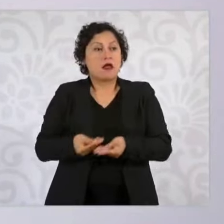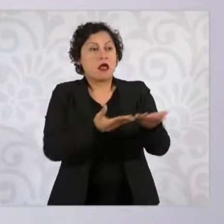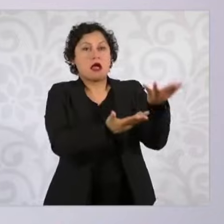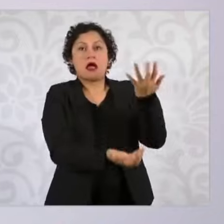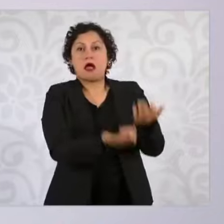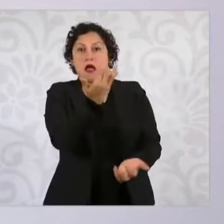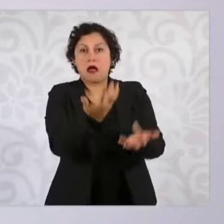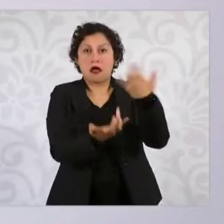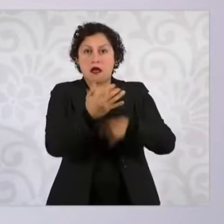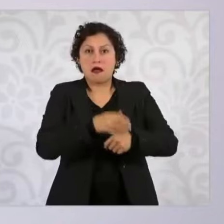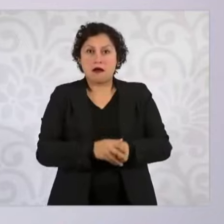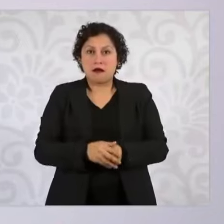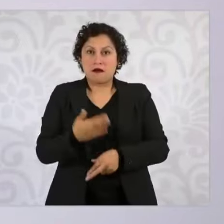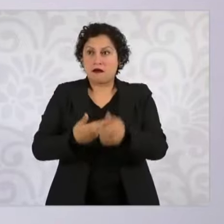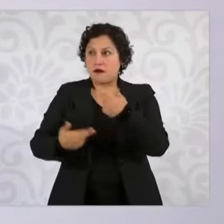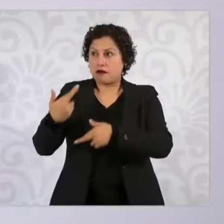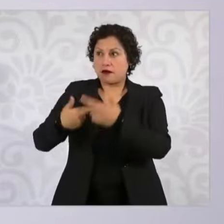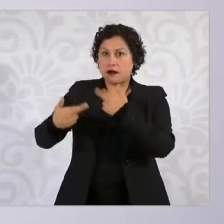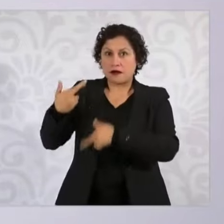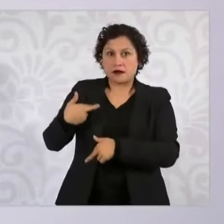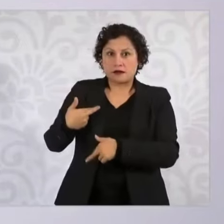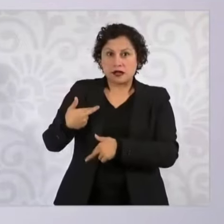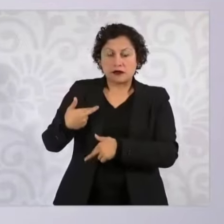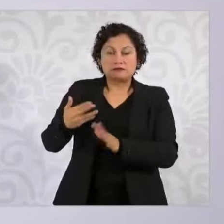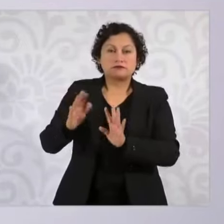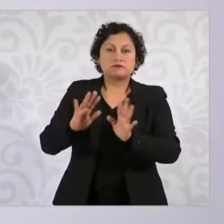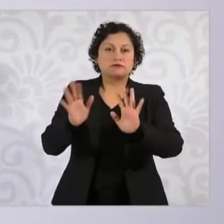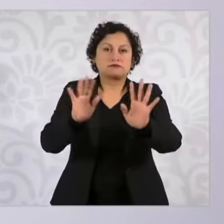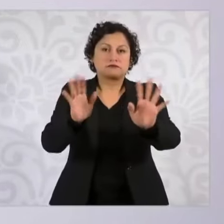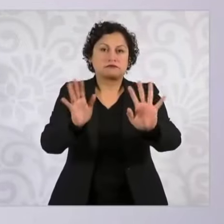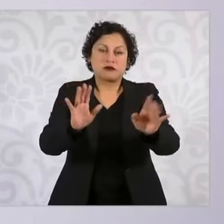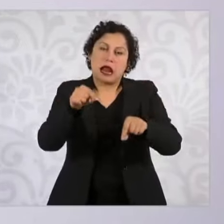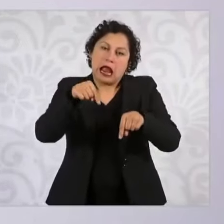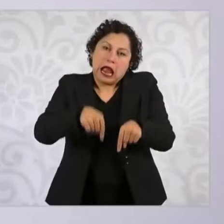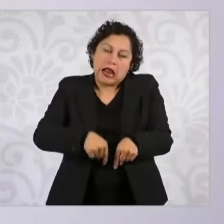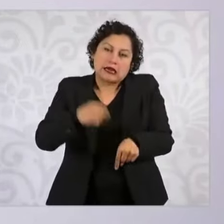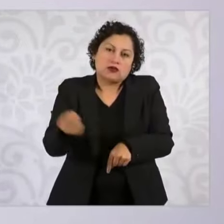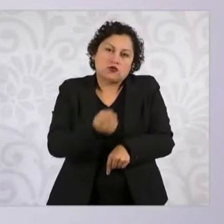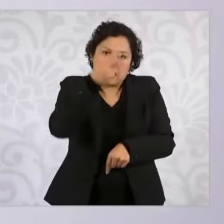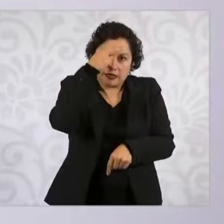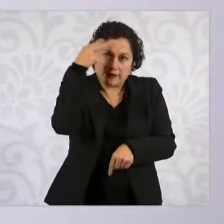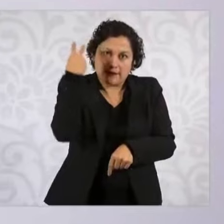Bueno, no a regresar, porque aquí afortunadamente, solo en la época de la Inquisición.